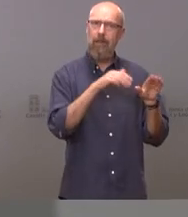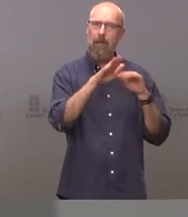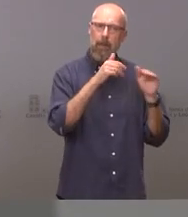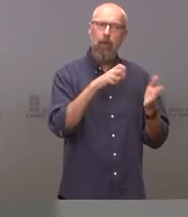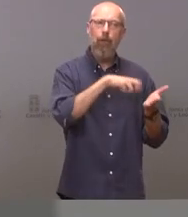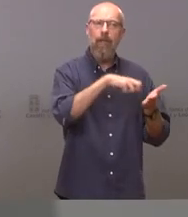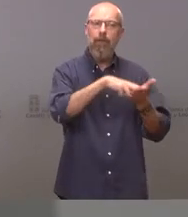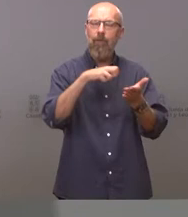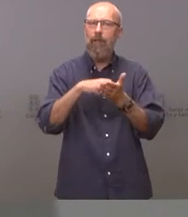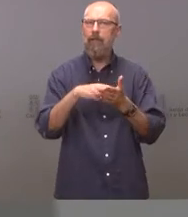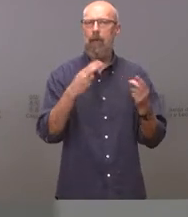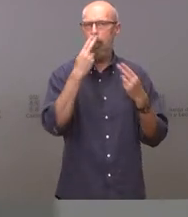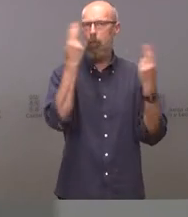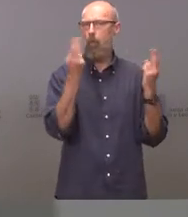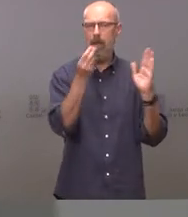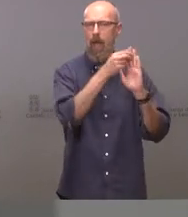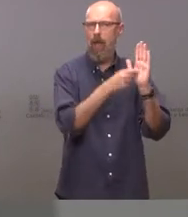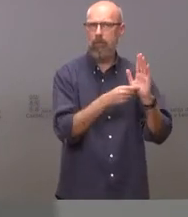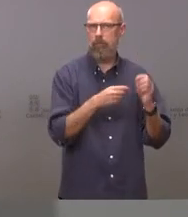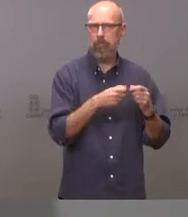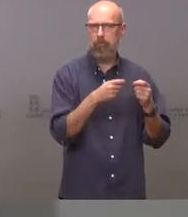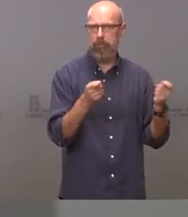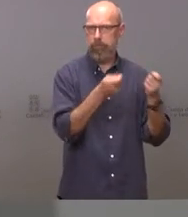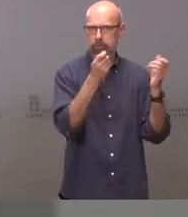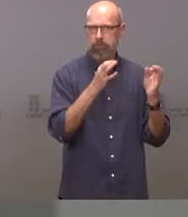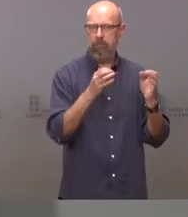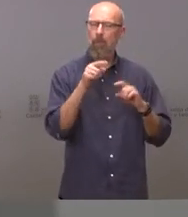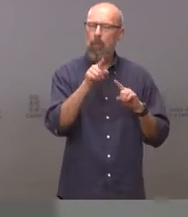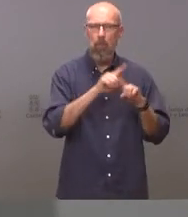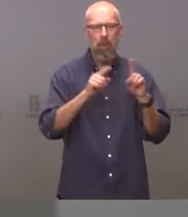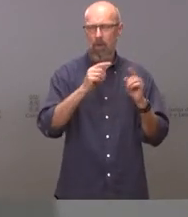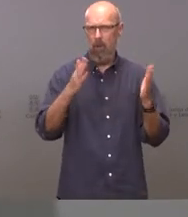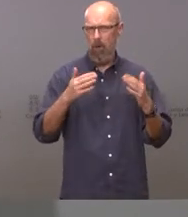repesca esta situación no va a suponer ningún problema